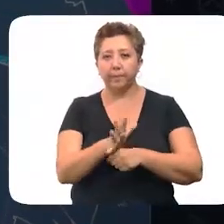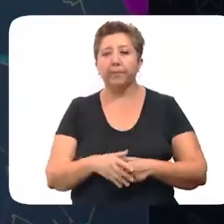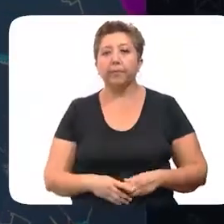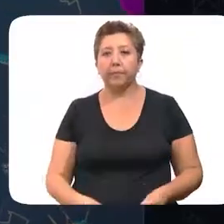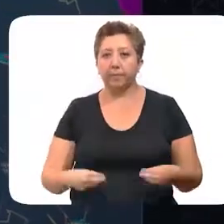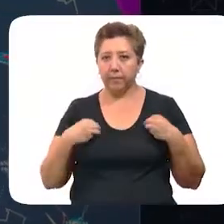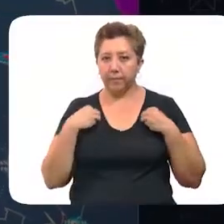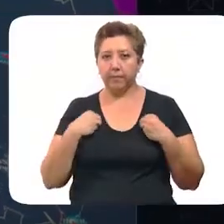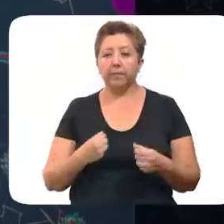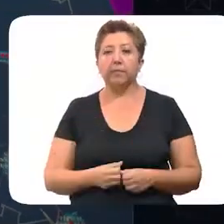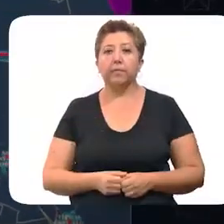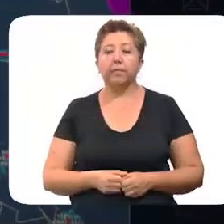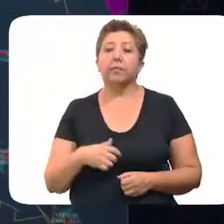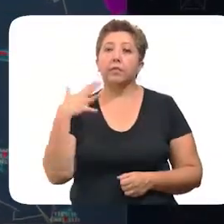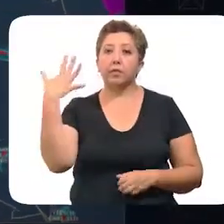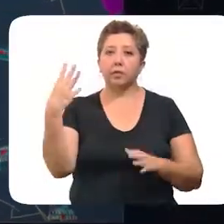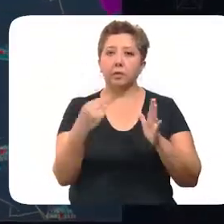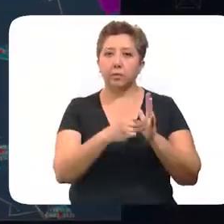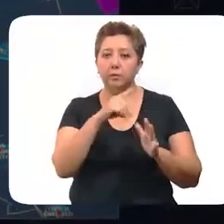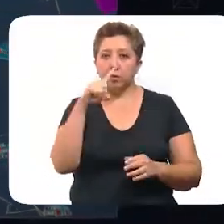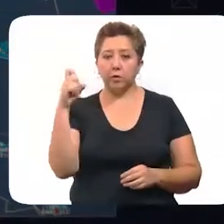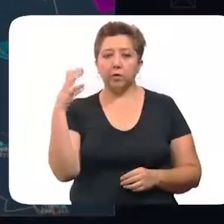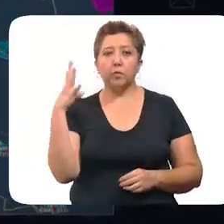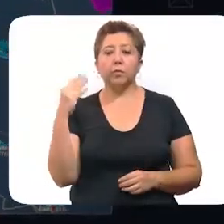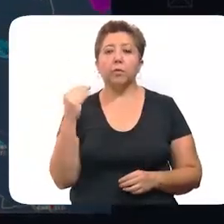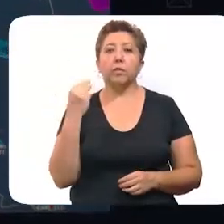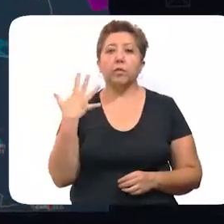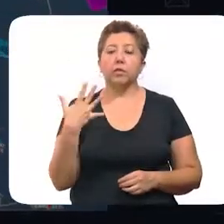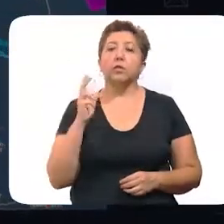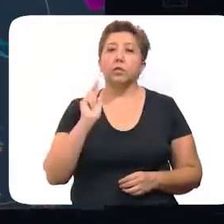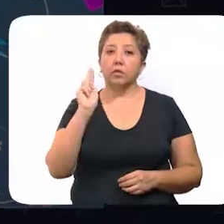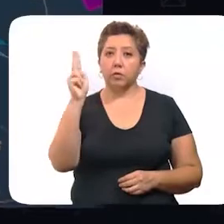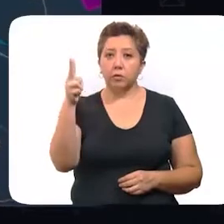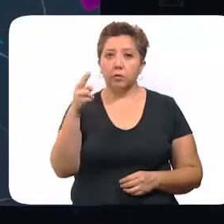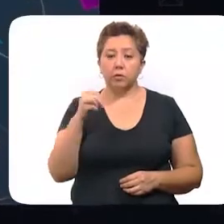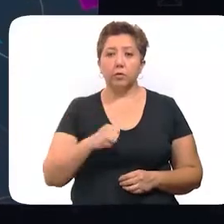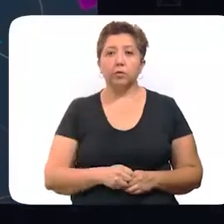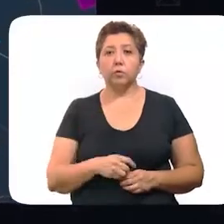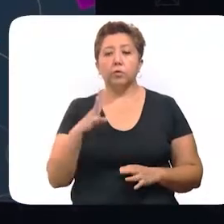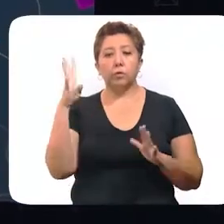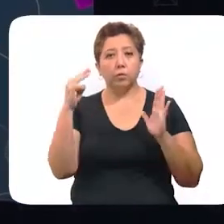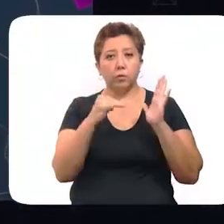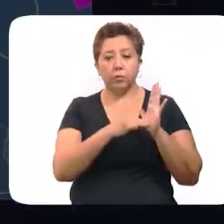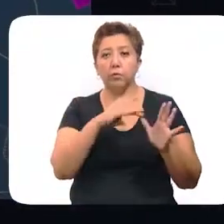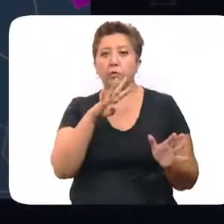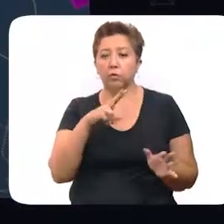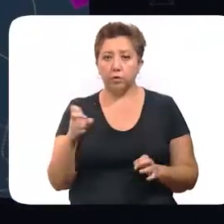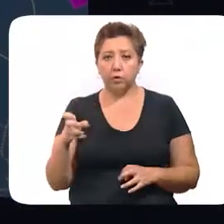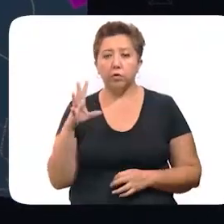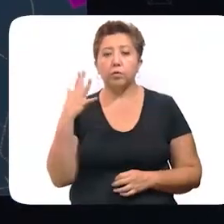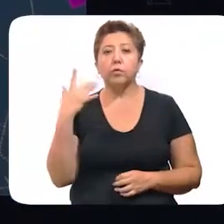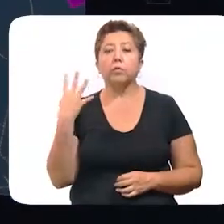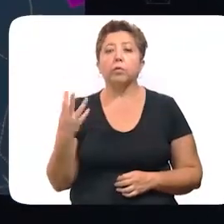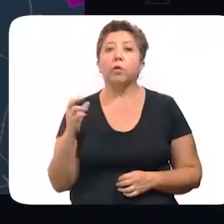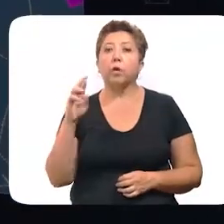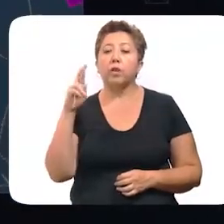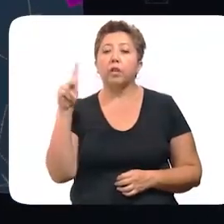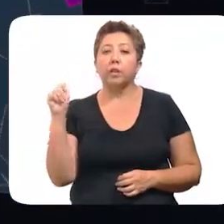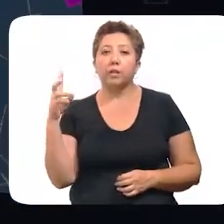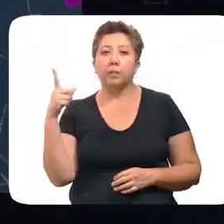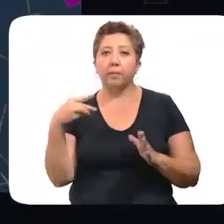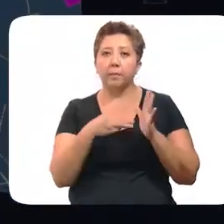que viven 5.195 en la zona norte, 4.854 en la zona oriente, 1